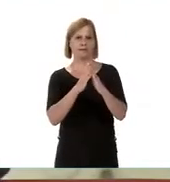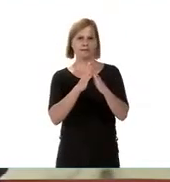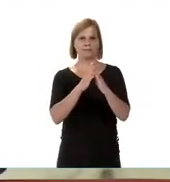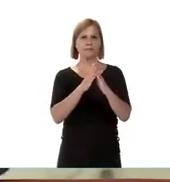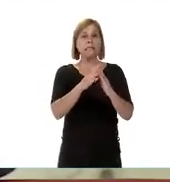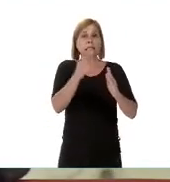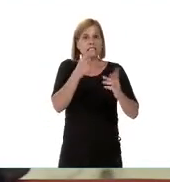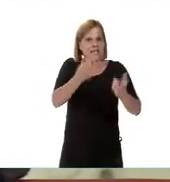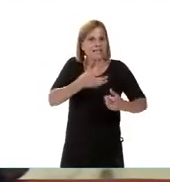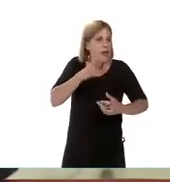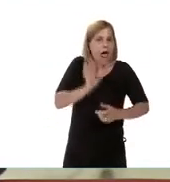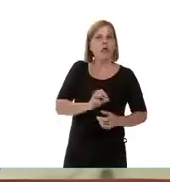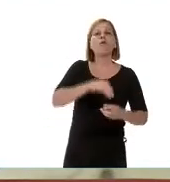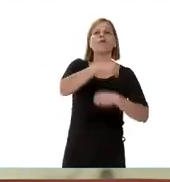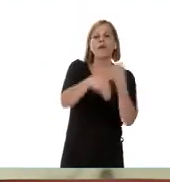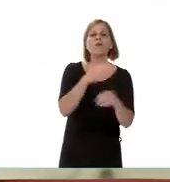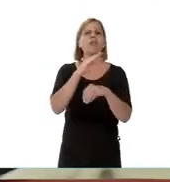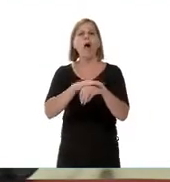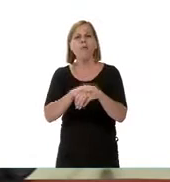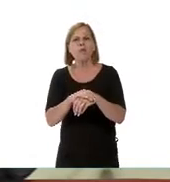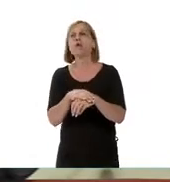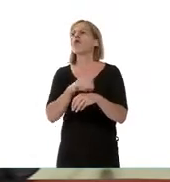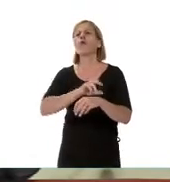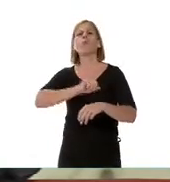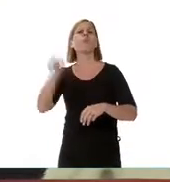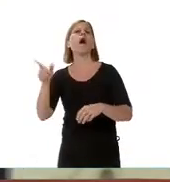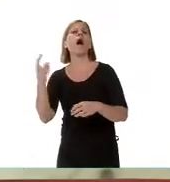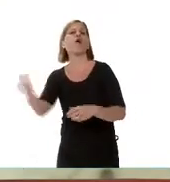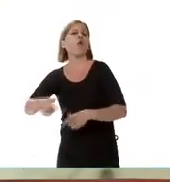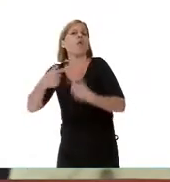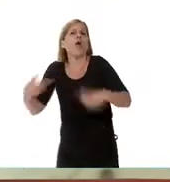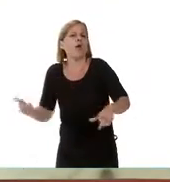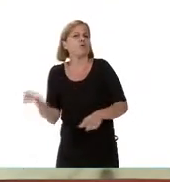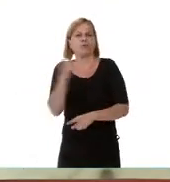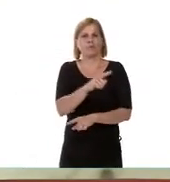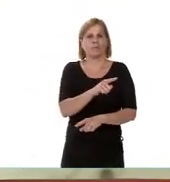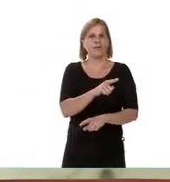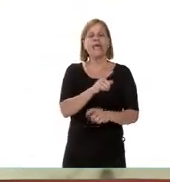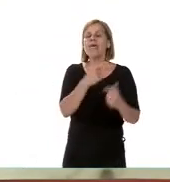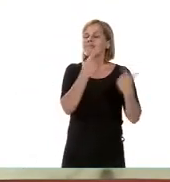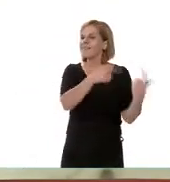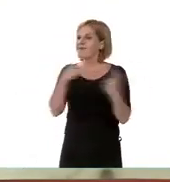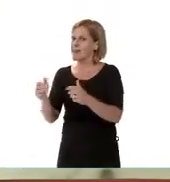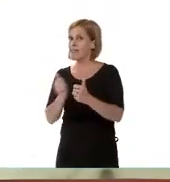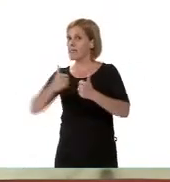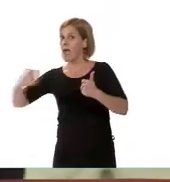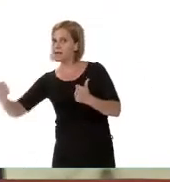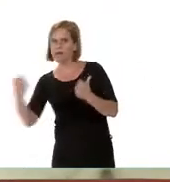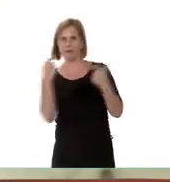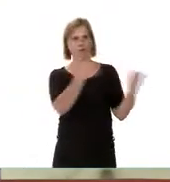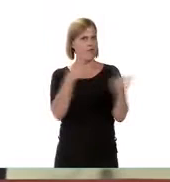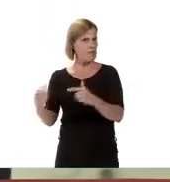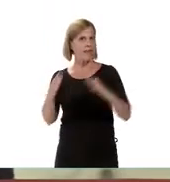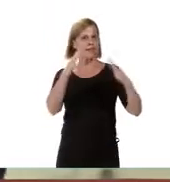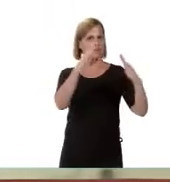familiar, será un amigo el que hace el abastecimiento, es distinto al aislamiento, el